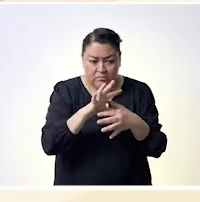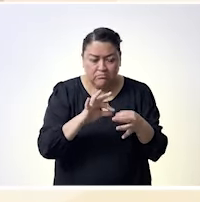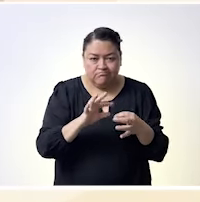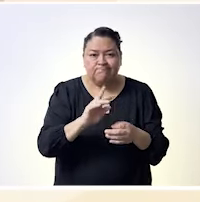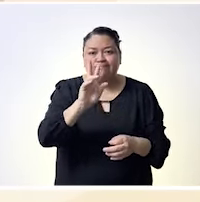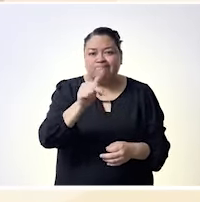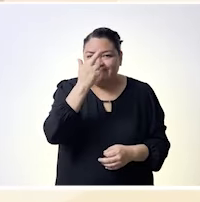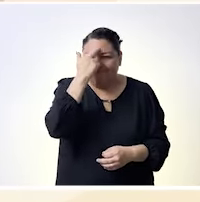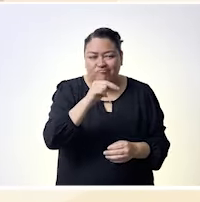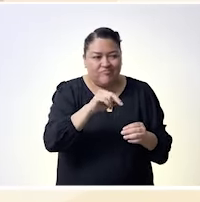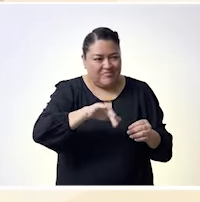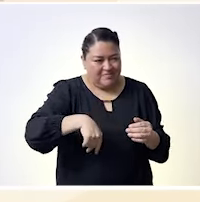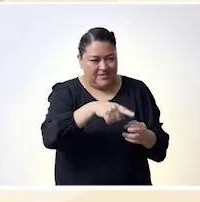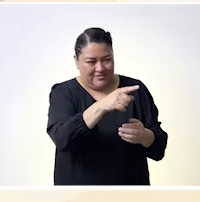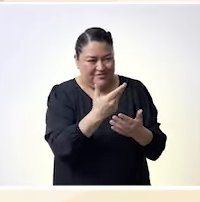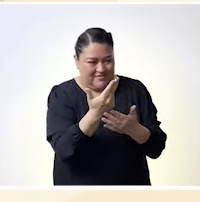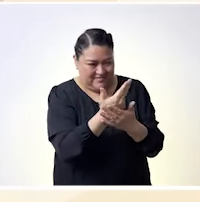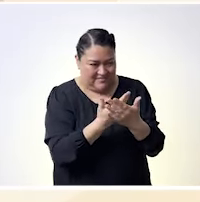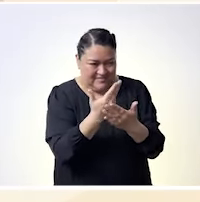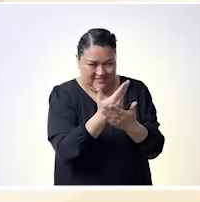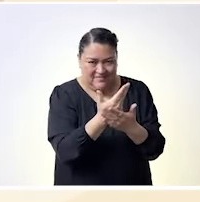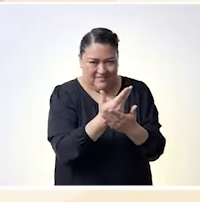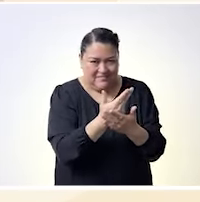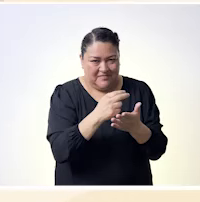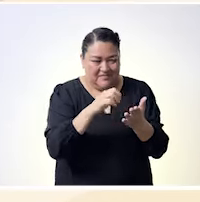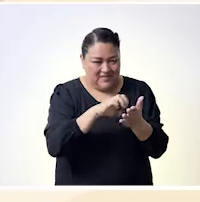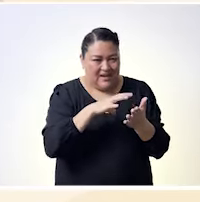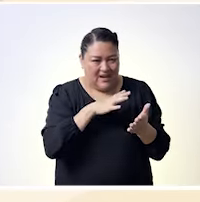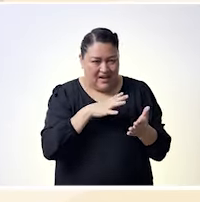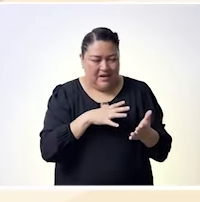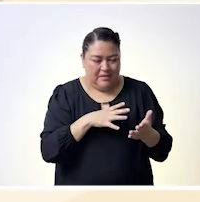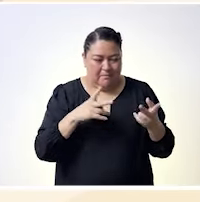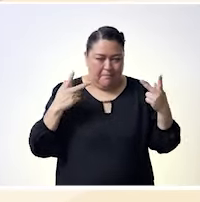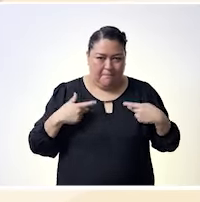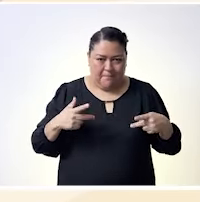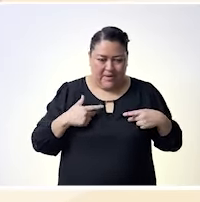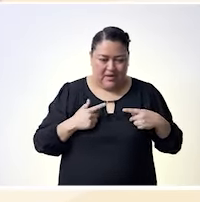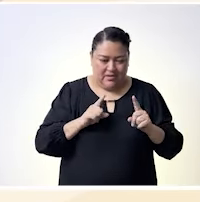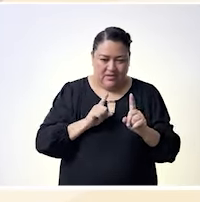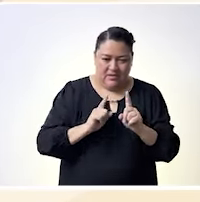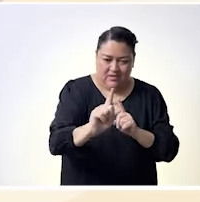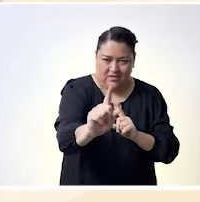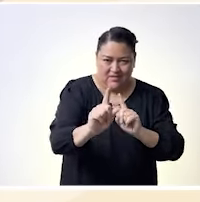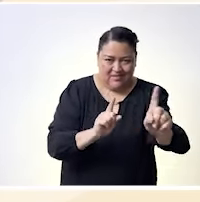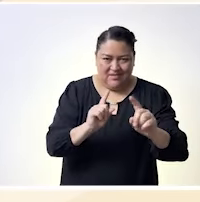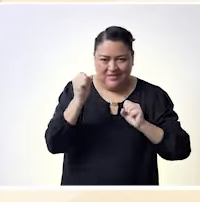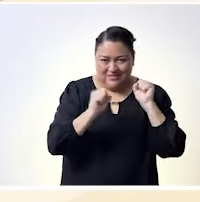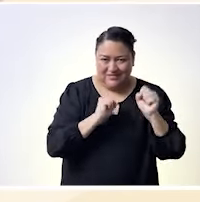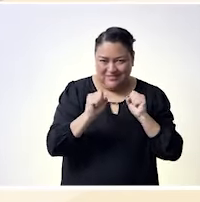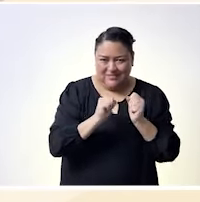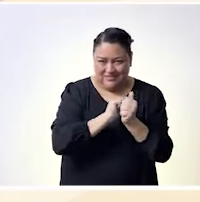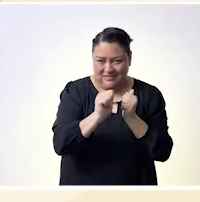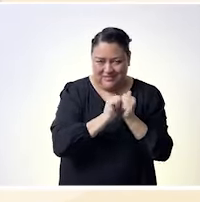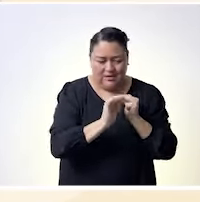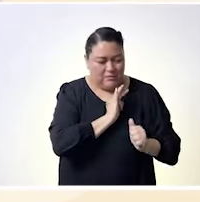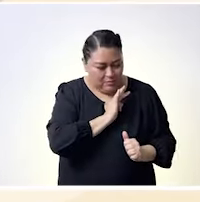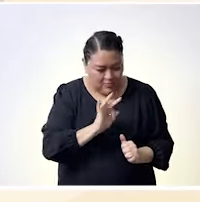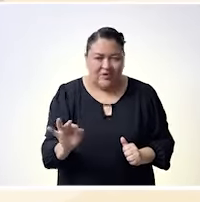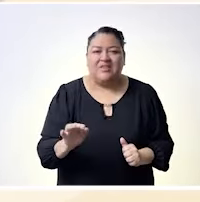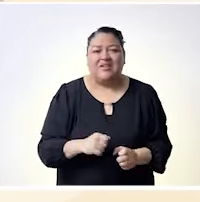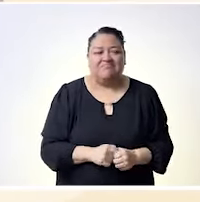visión y tu experiencia la importancia de hablar del tema de igualdad de género adelante gracias a ti sí yo creo que de primer